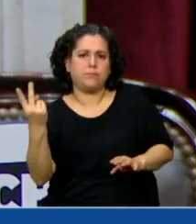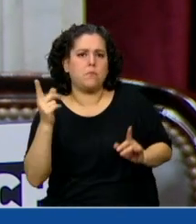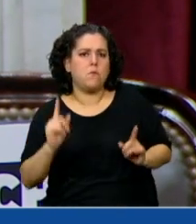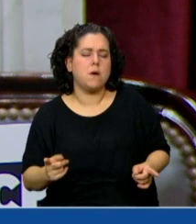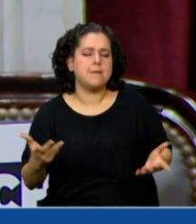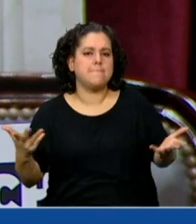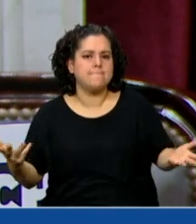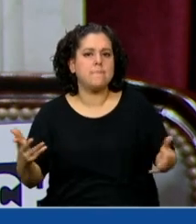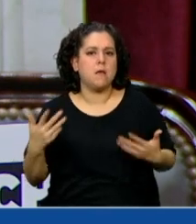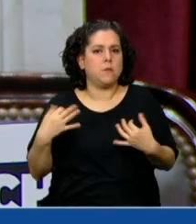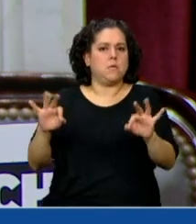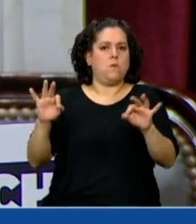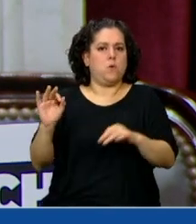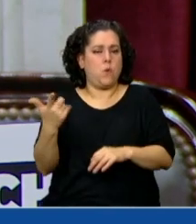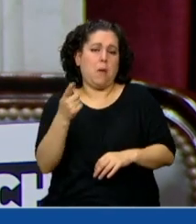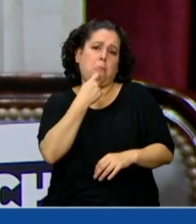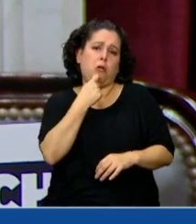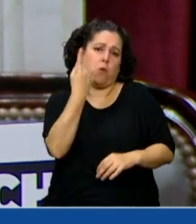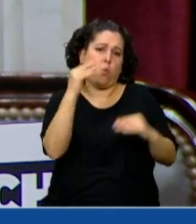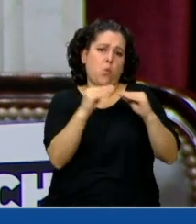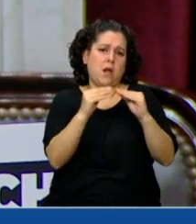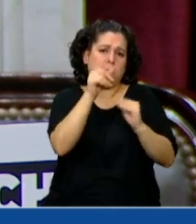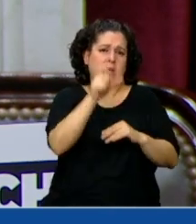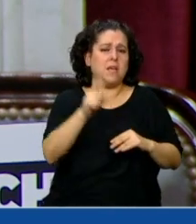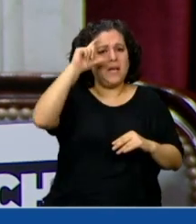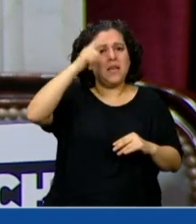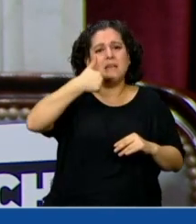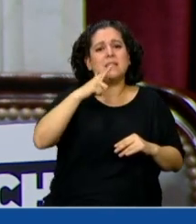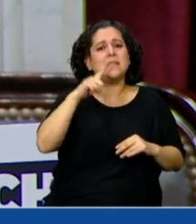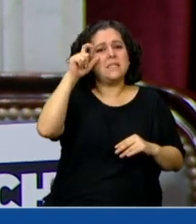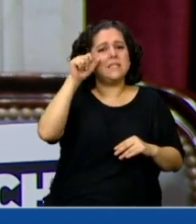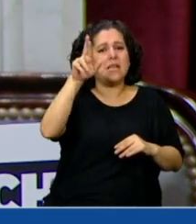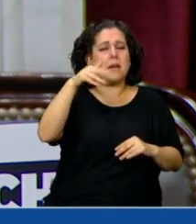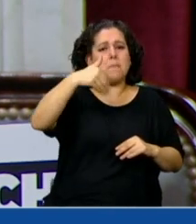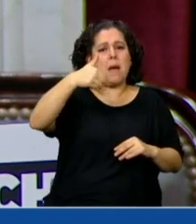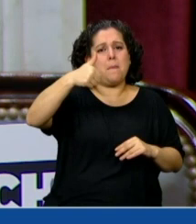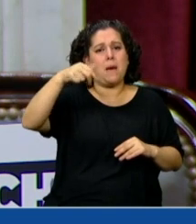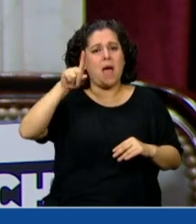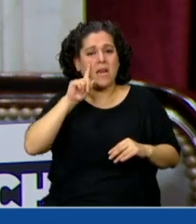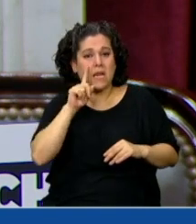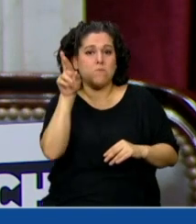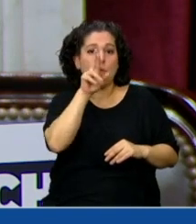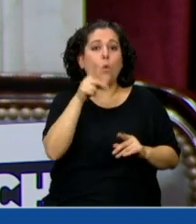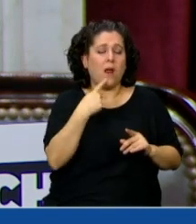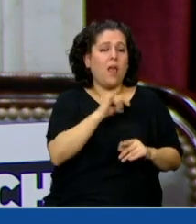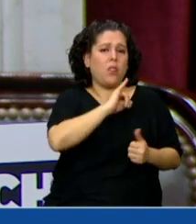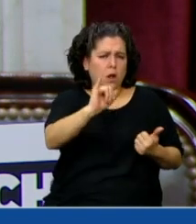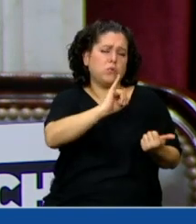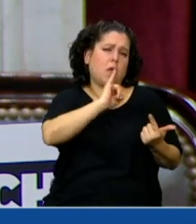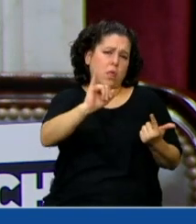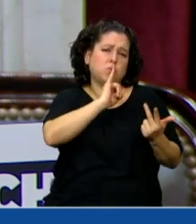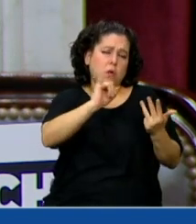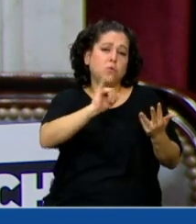evitarlos. En esa situación, por ejemplo, estaba una compañera nuestra, Esther Mamani del Polo Obrero de Bajo Flores, que luego de haber hecho muchas denuncias